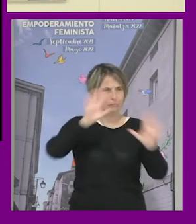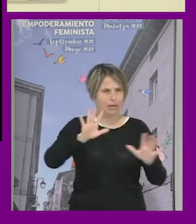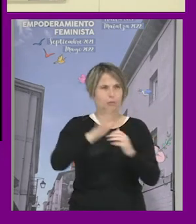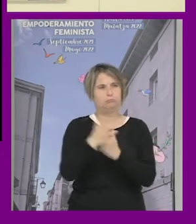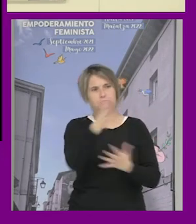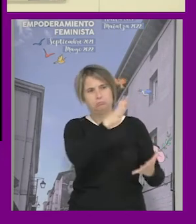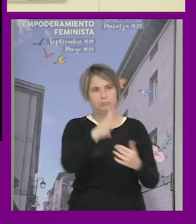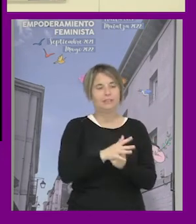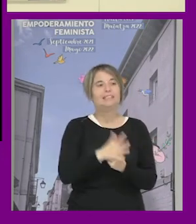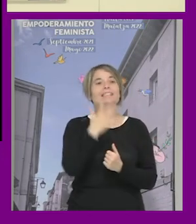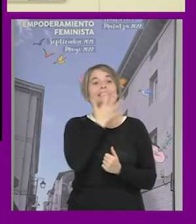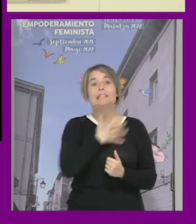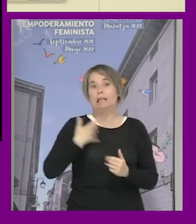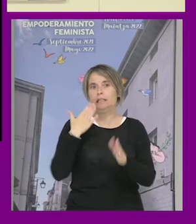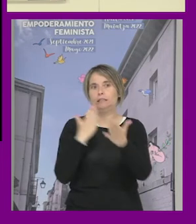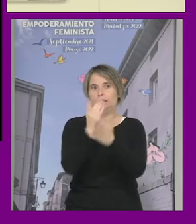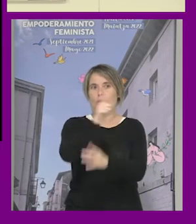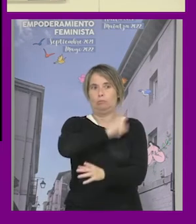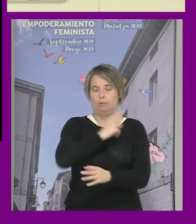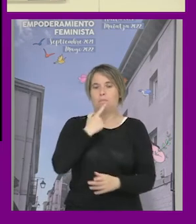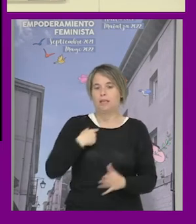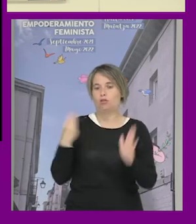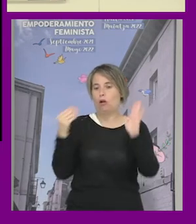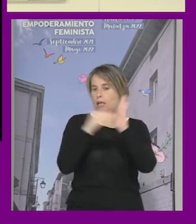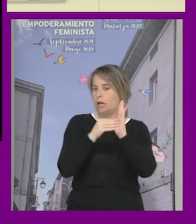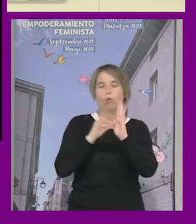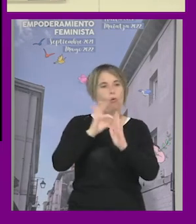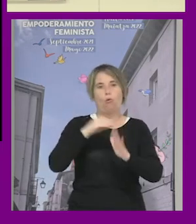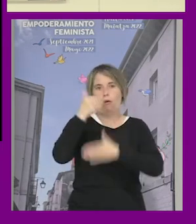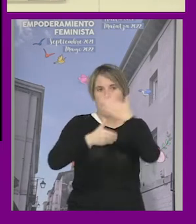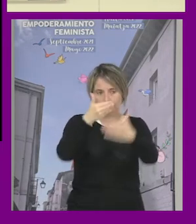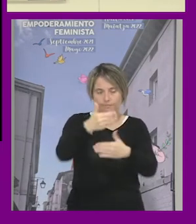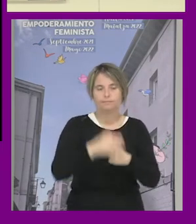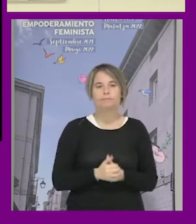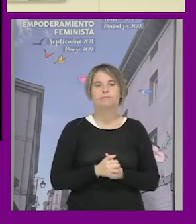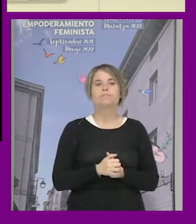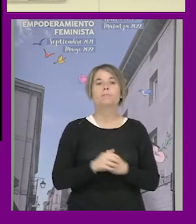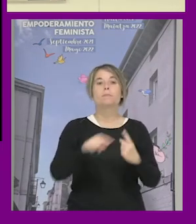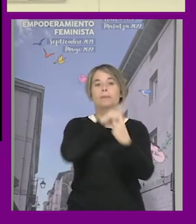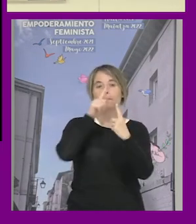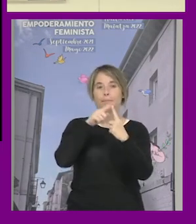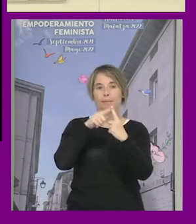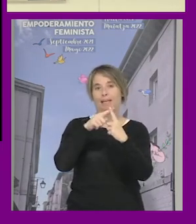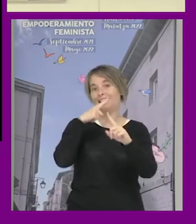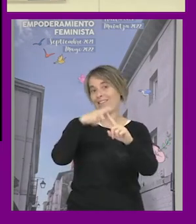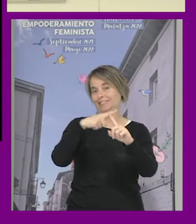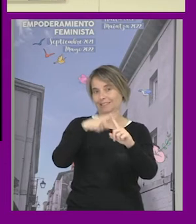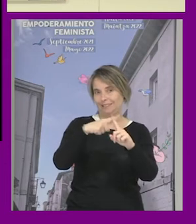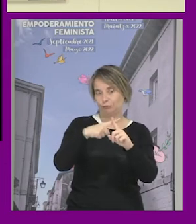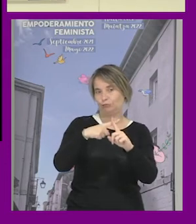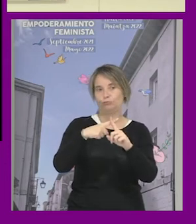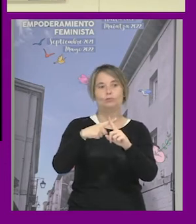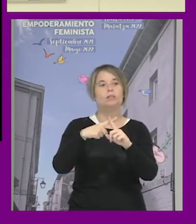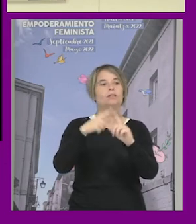si os bueno si queréis me interrumpís y añado algo y si no después podemos retomar la primera sería el sexo por tanto la clasificación